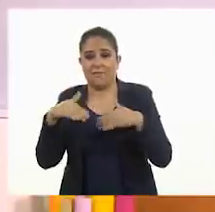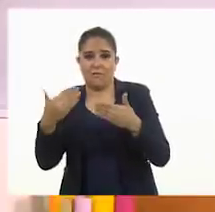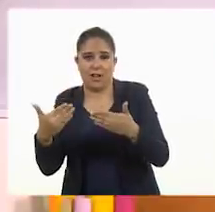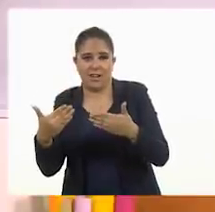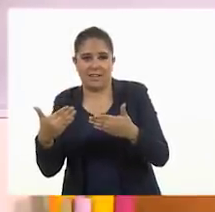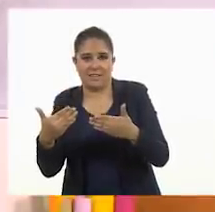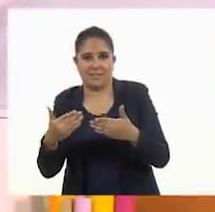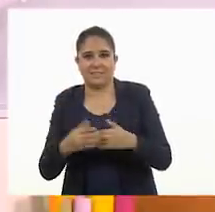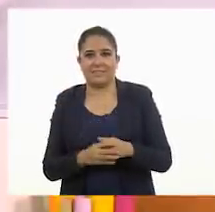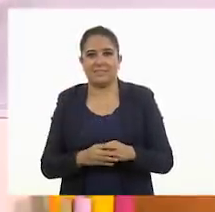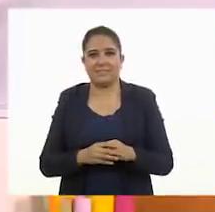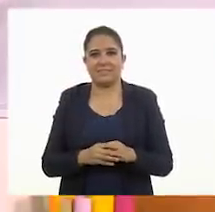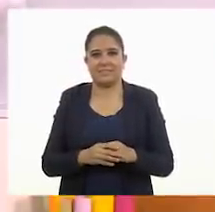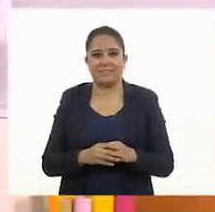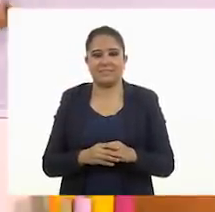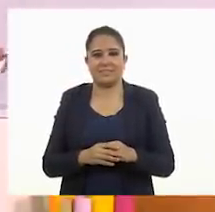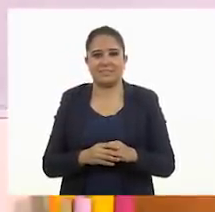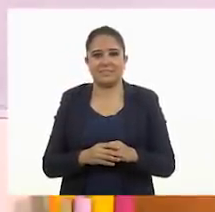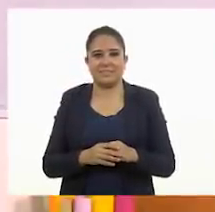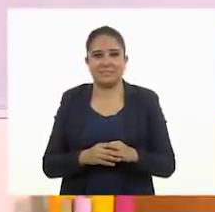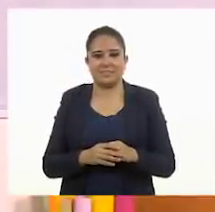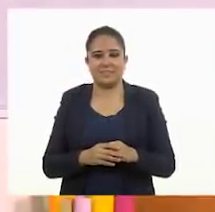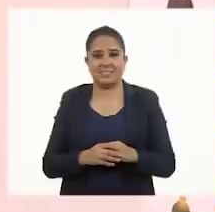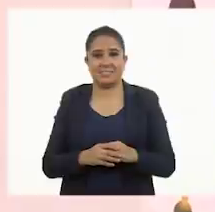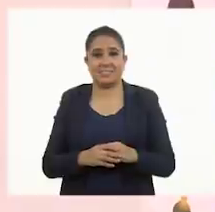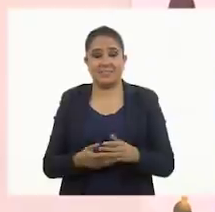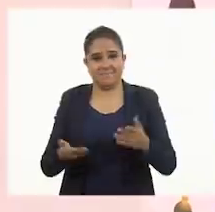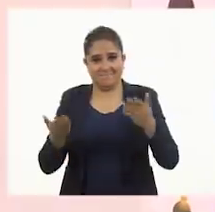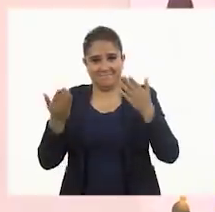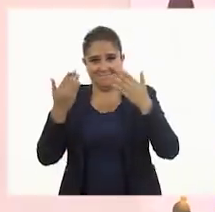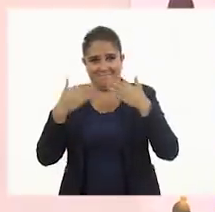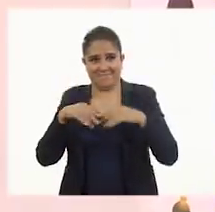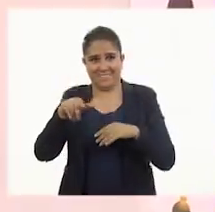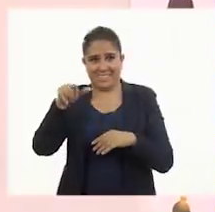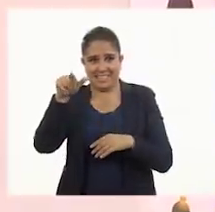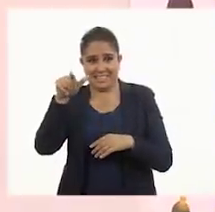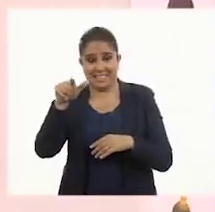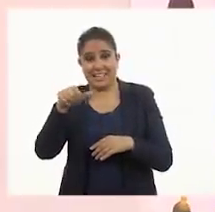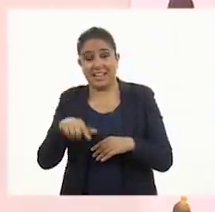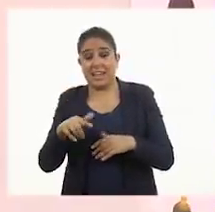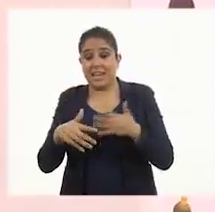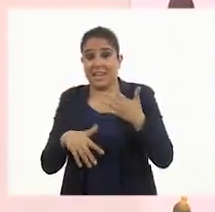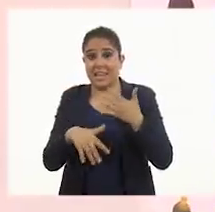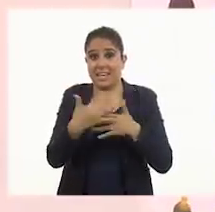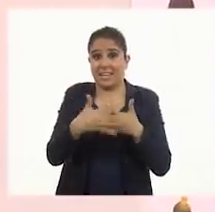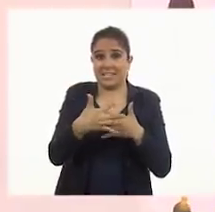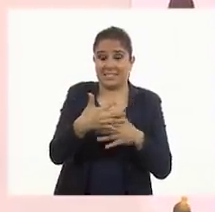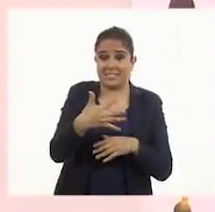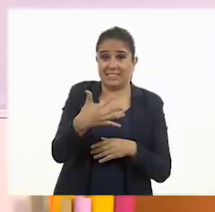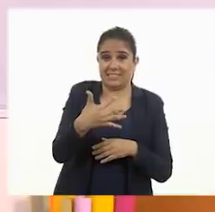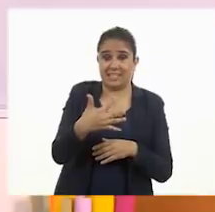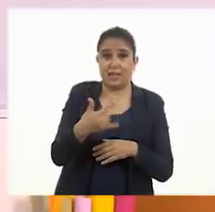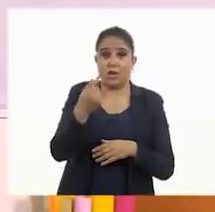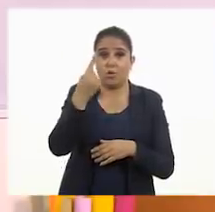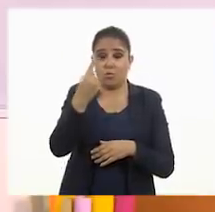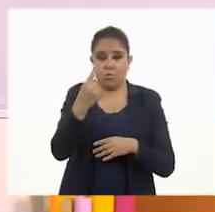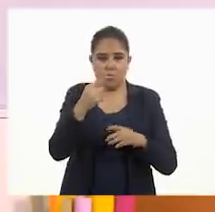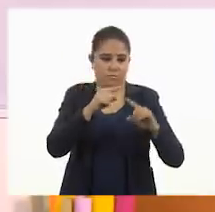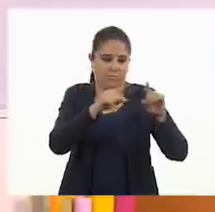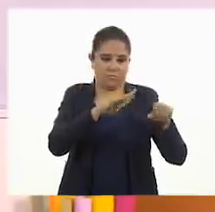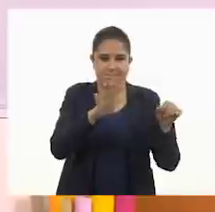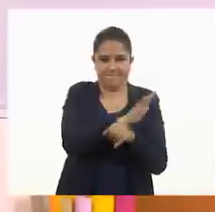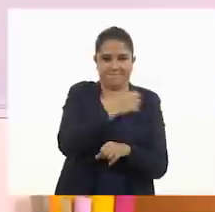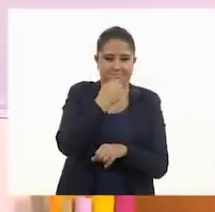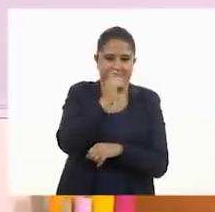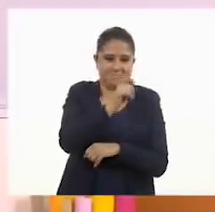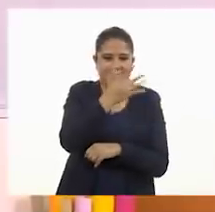afuera. En el tercer caso, fueron quince. Uno, que representa